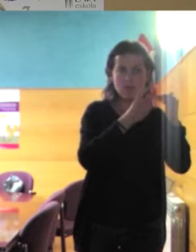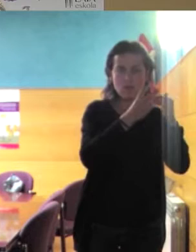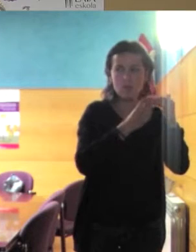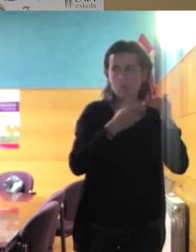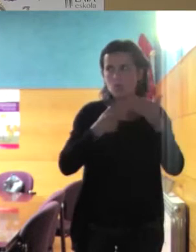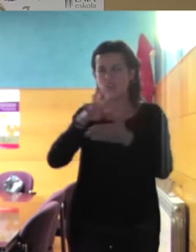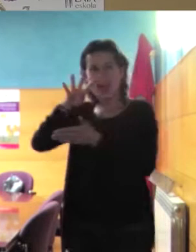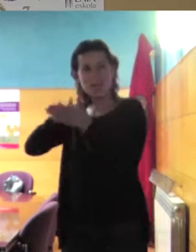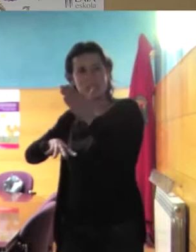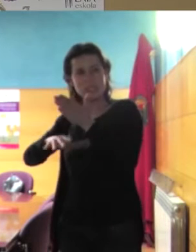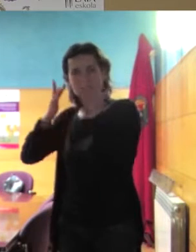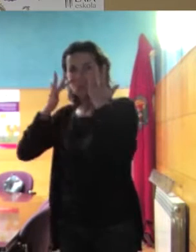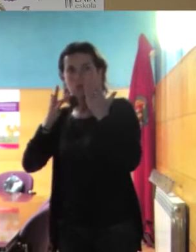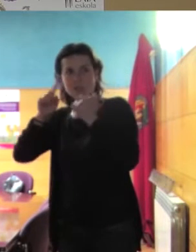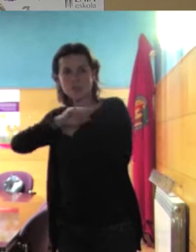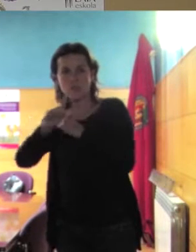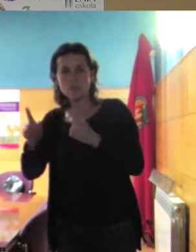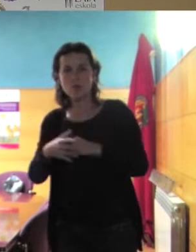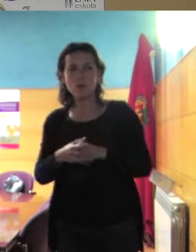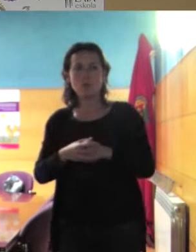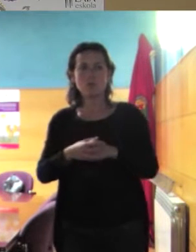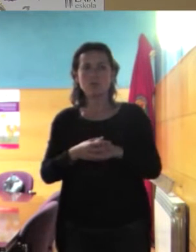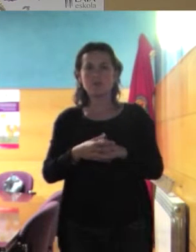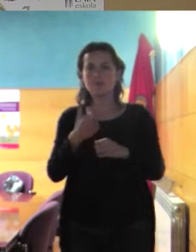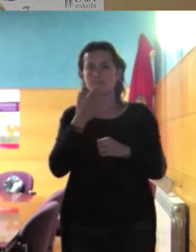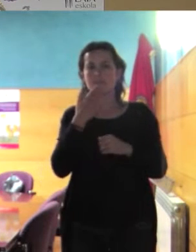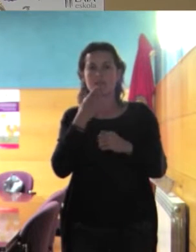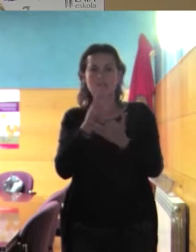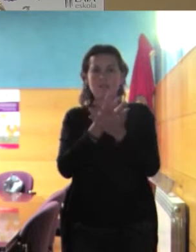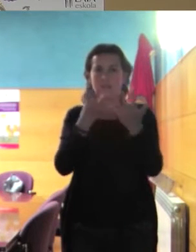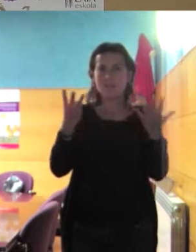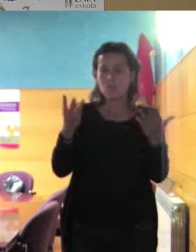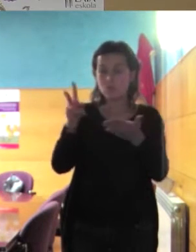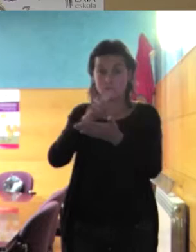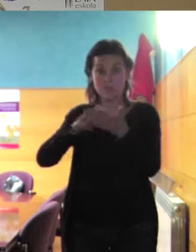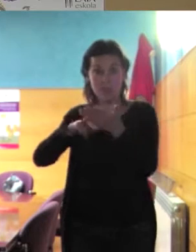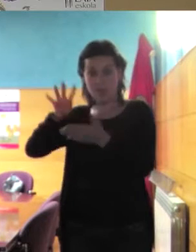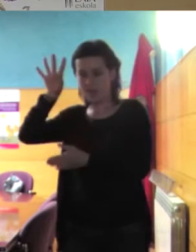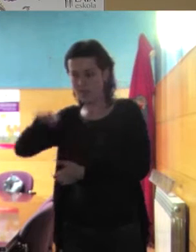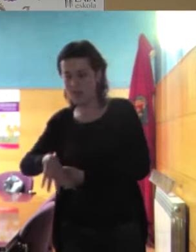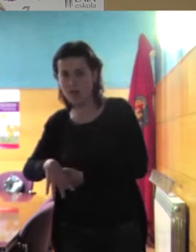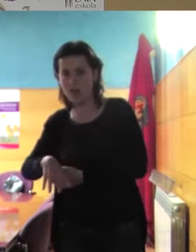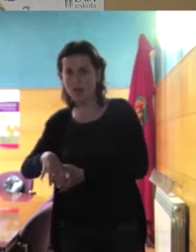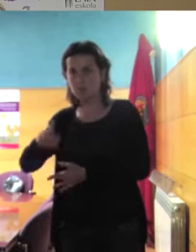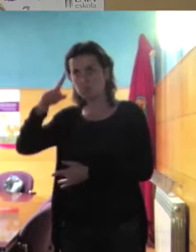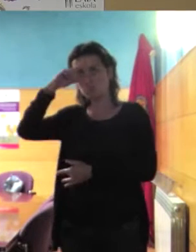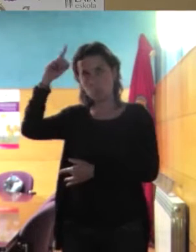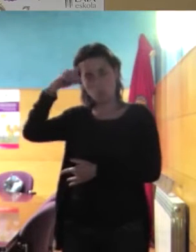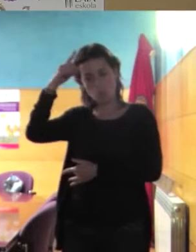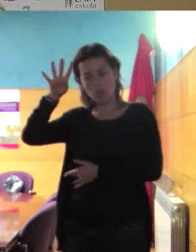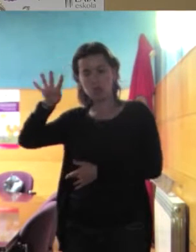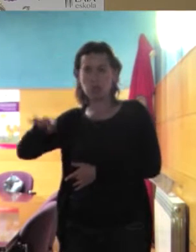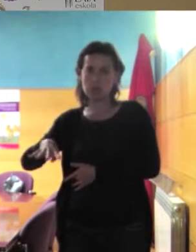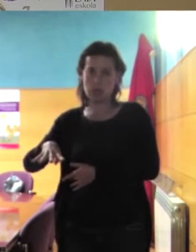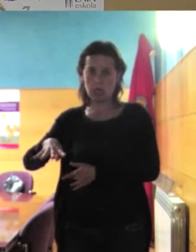catalana del todo es una mujer esta chavala de 18 años que lee en catalán que tiene la cultura local la tiene